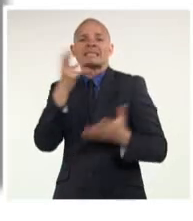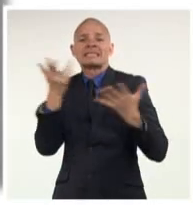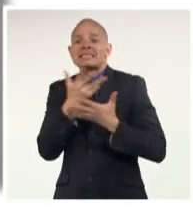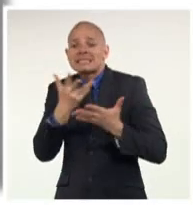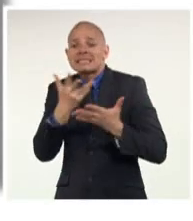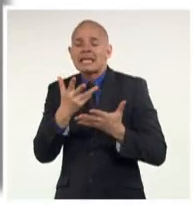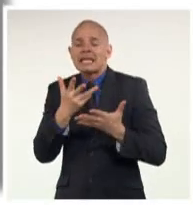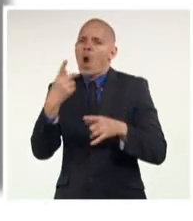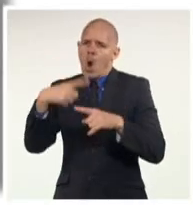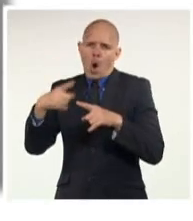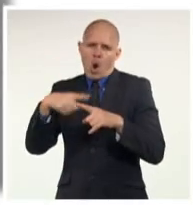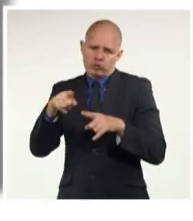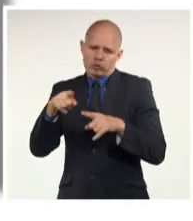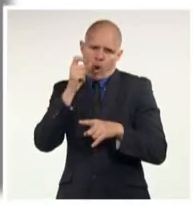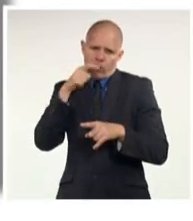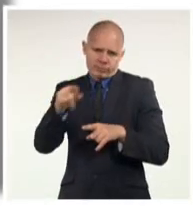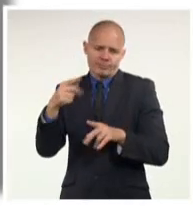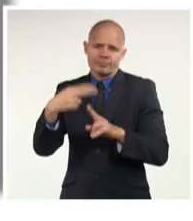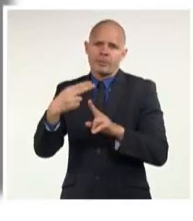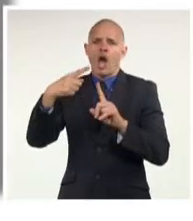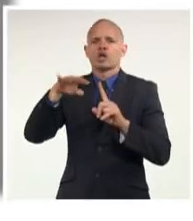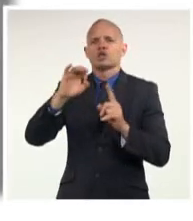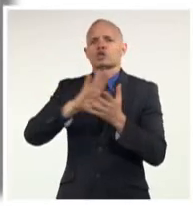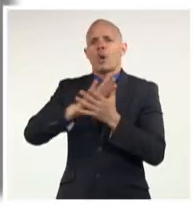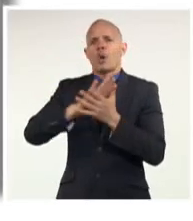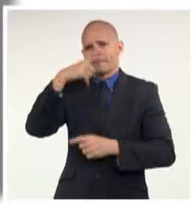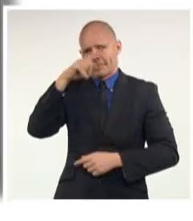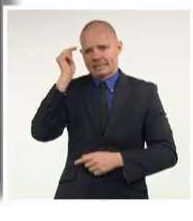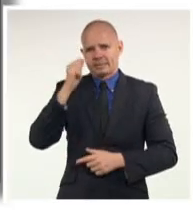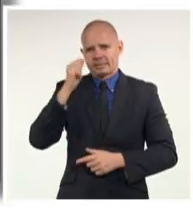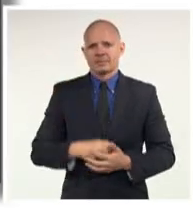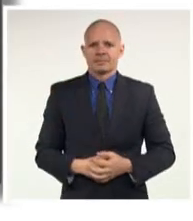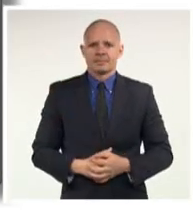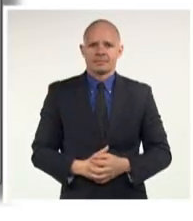del sudeste general, Tomás Miguel Ribeiro Paiva.